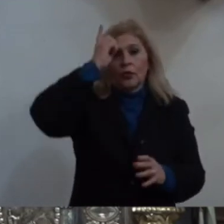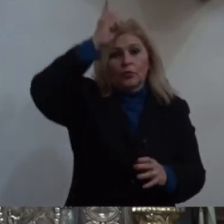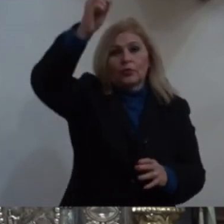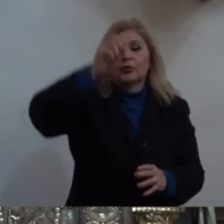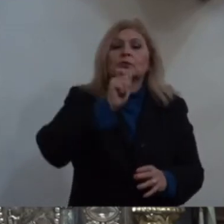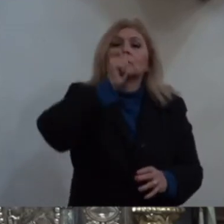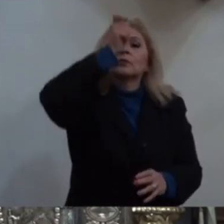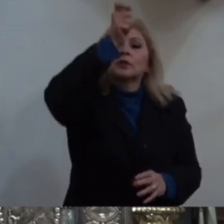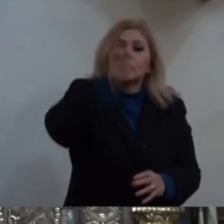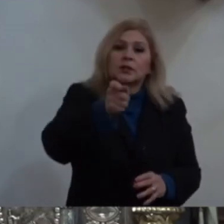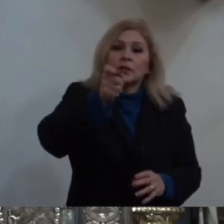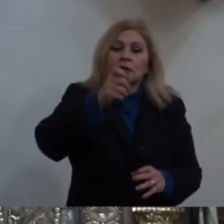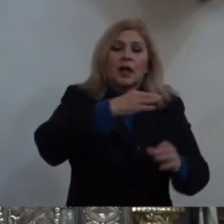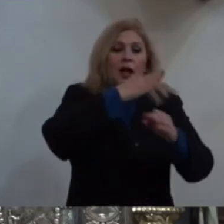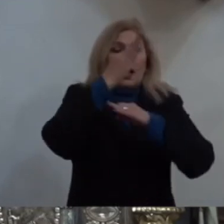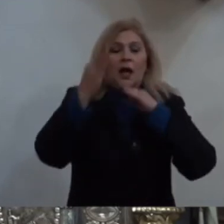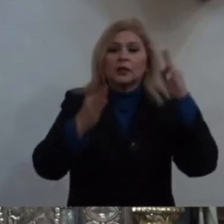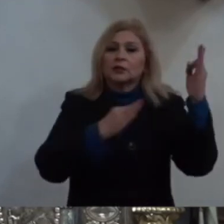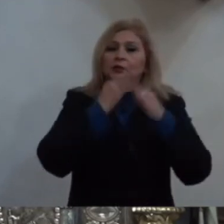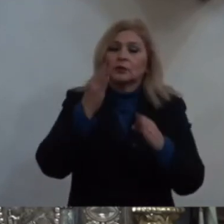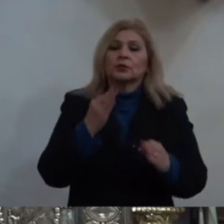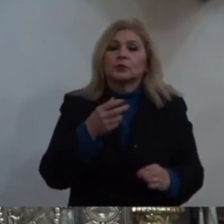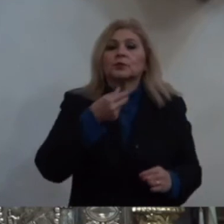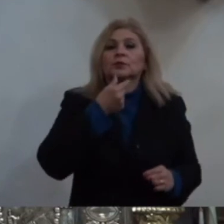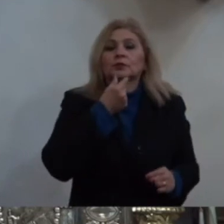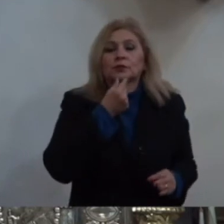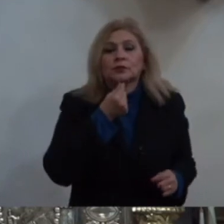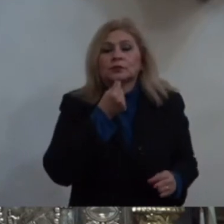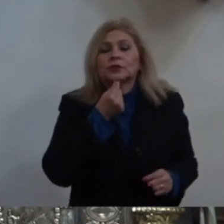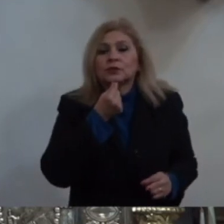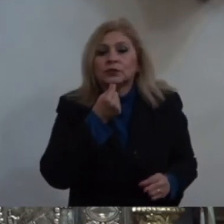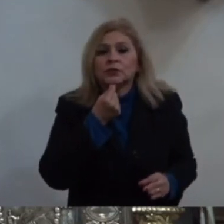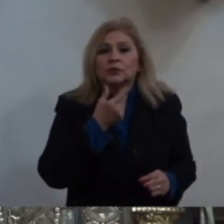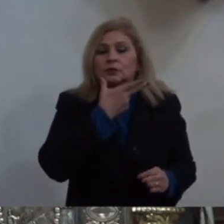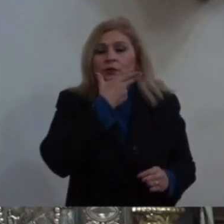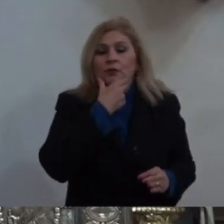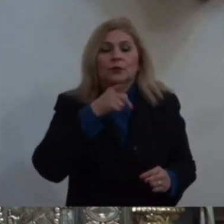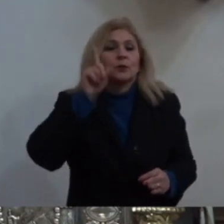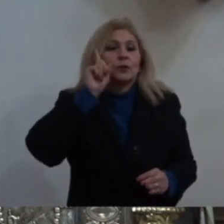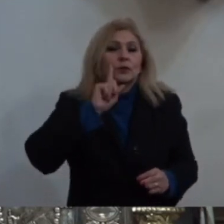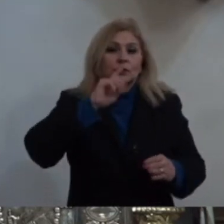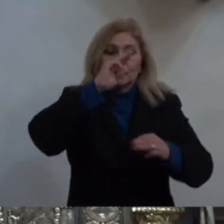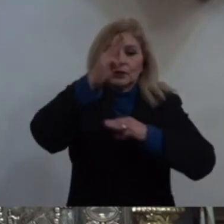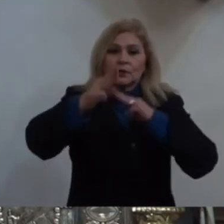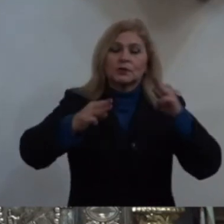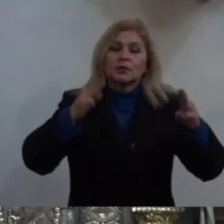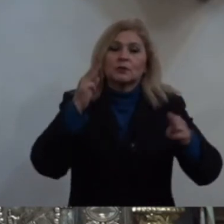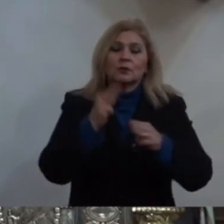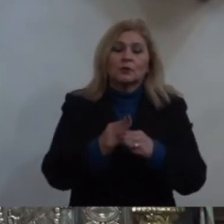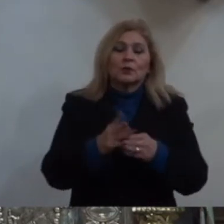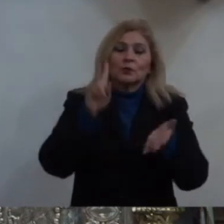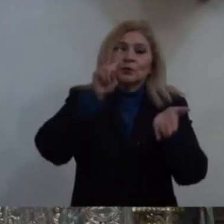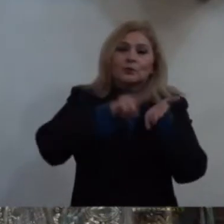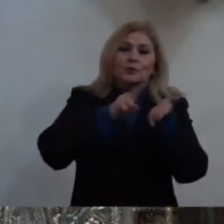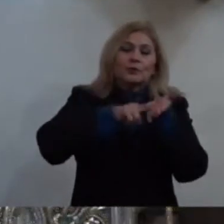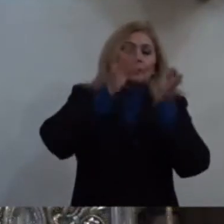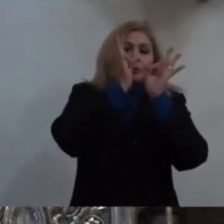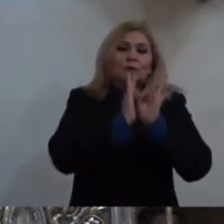A todas Las niñas Y niños De nuestro mundo Ellos Valen Mucho